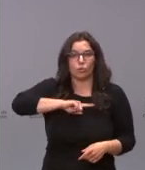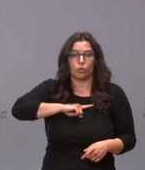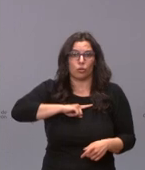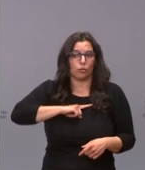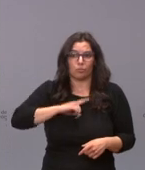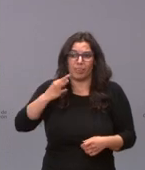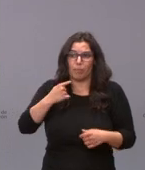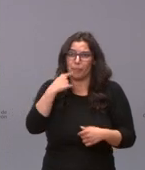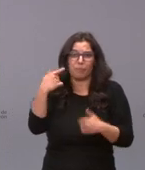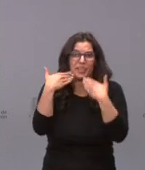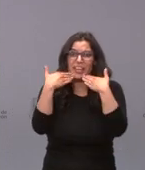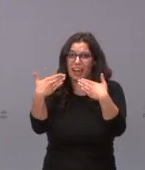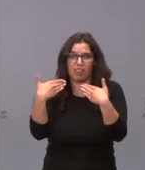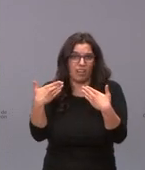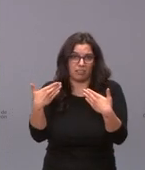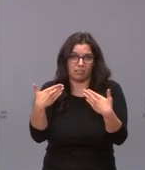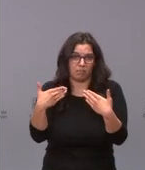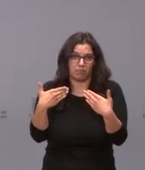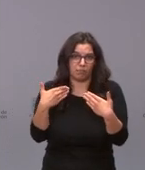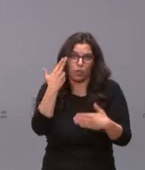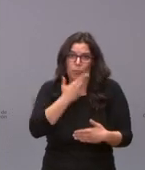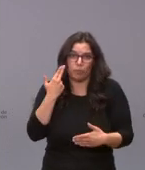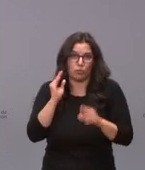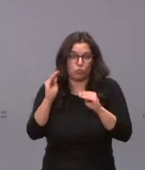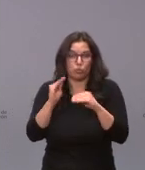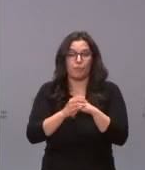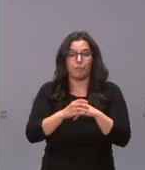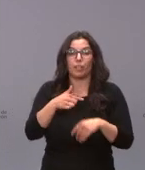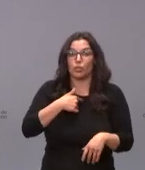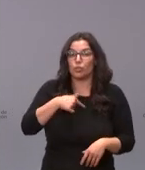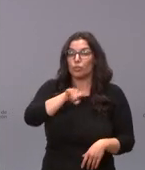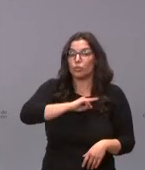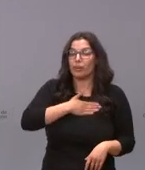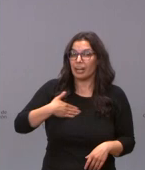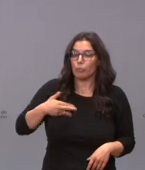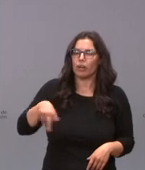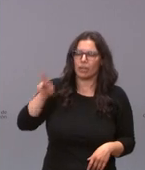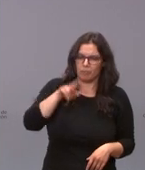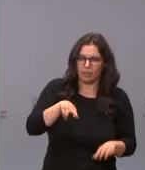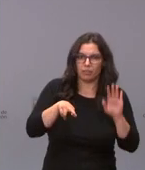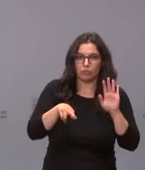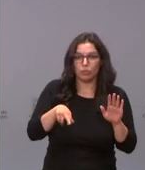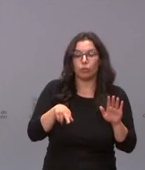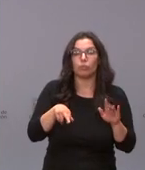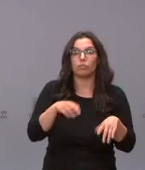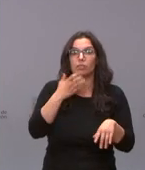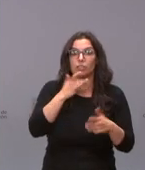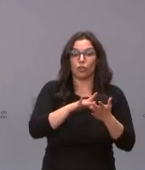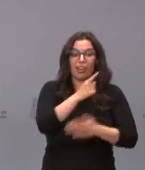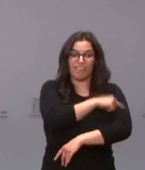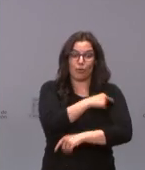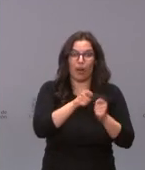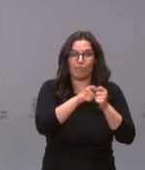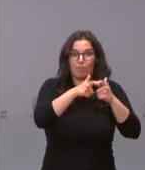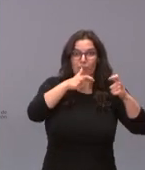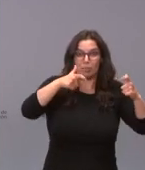sino agradecer este compromiso y nuestra intención insisto es a medida que tenemos más población inmunizada a medida que